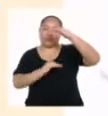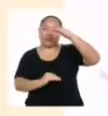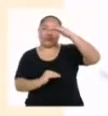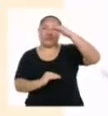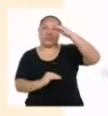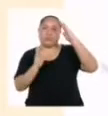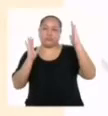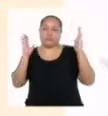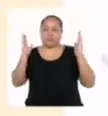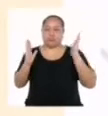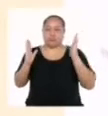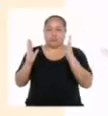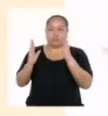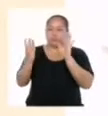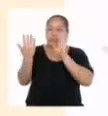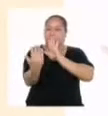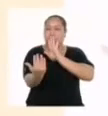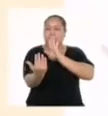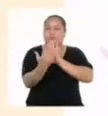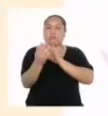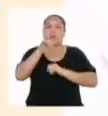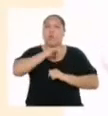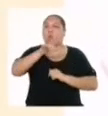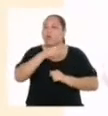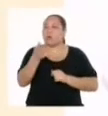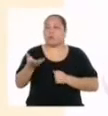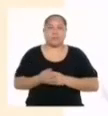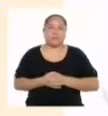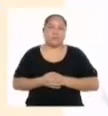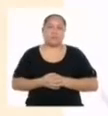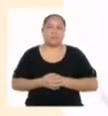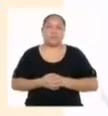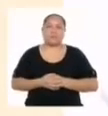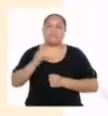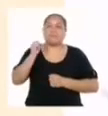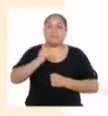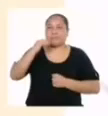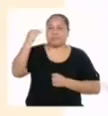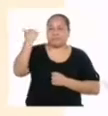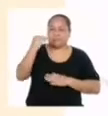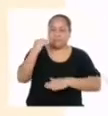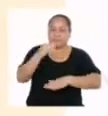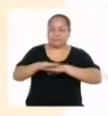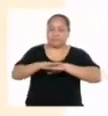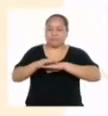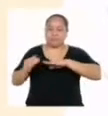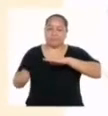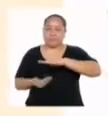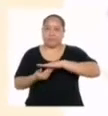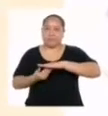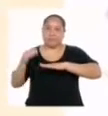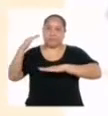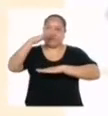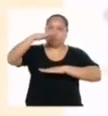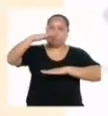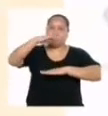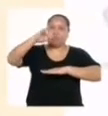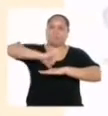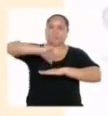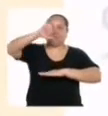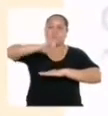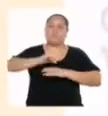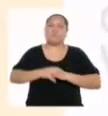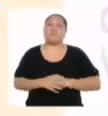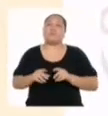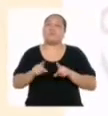iguales. Es decir, que tienen la misma medida. Correcto. La base inferior es igual a la base superior. Y